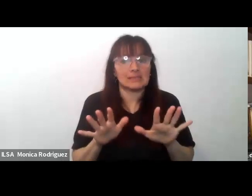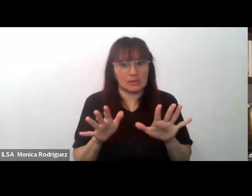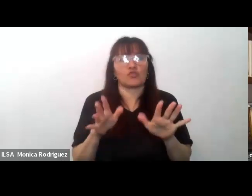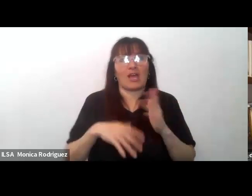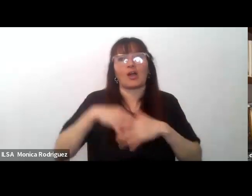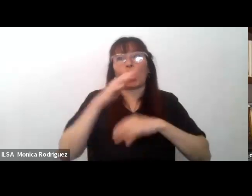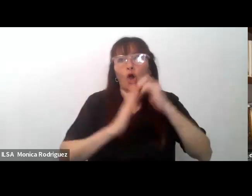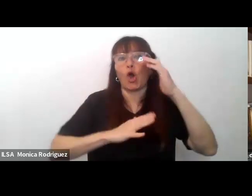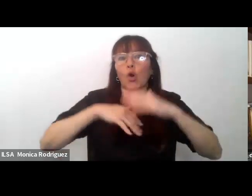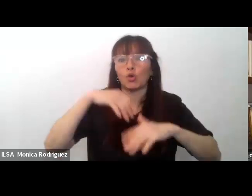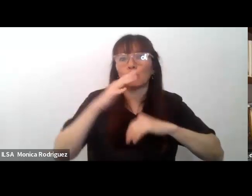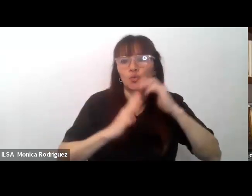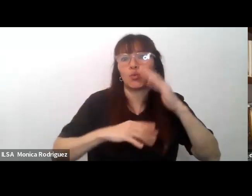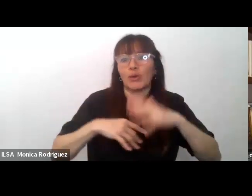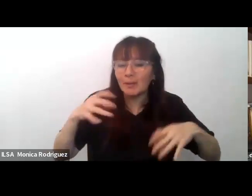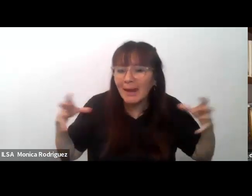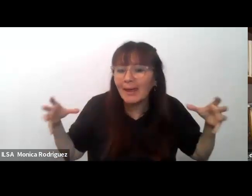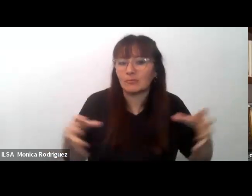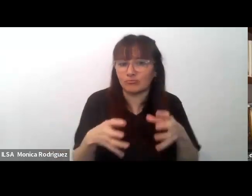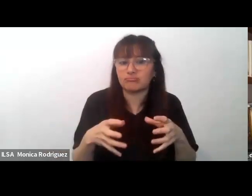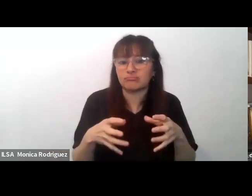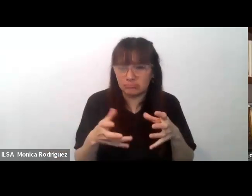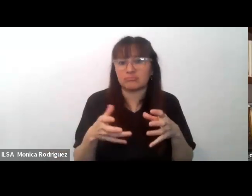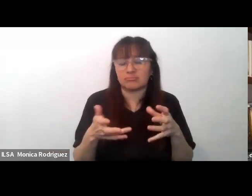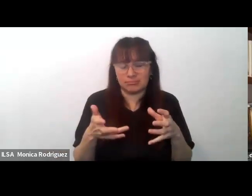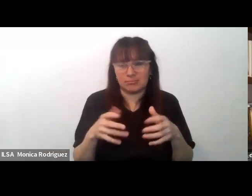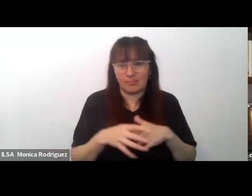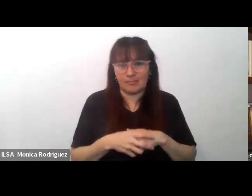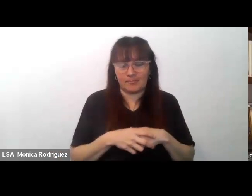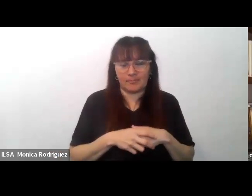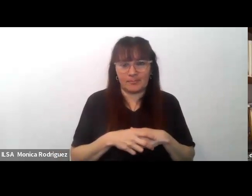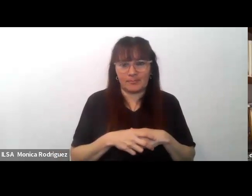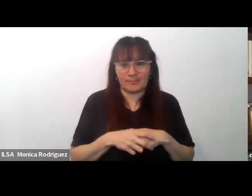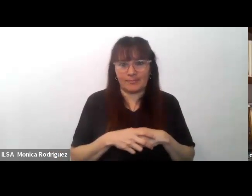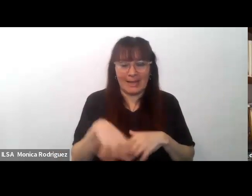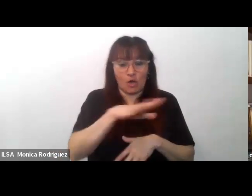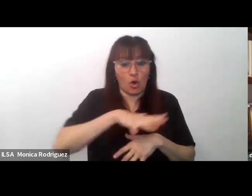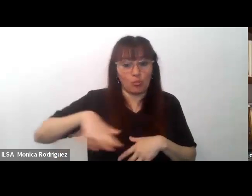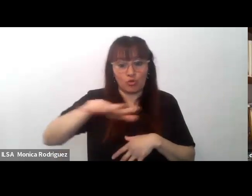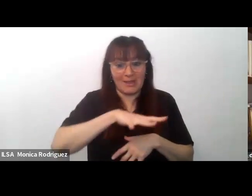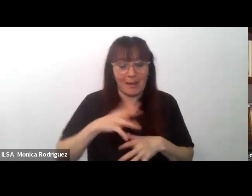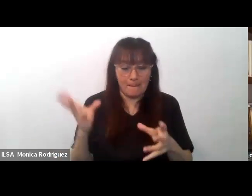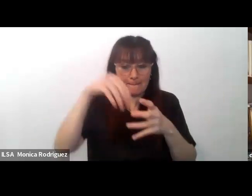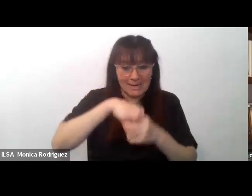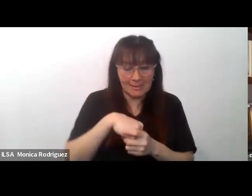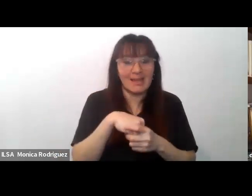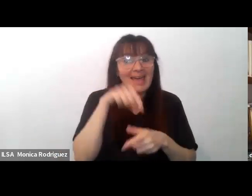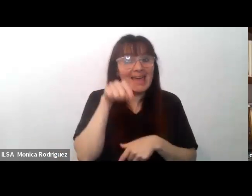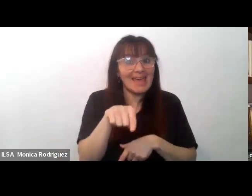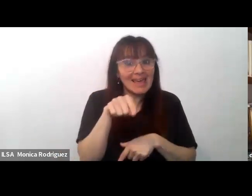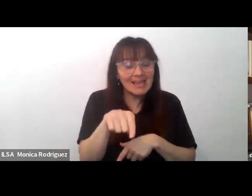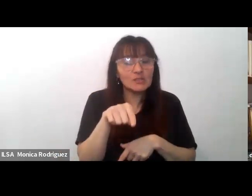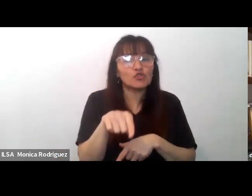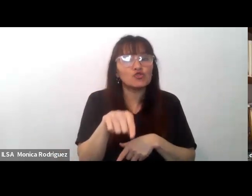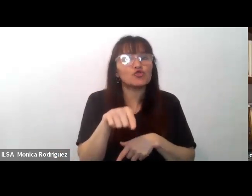-construir lo común para formar parte de la comunidad esa co-construcción se